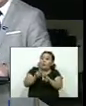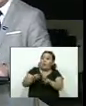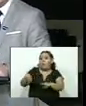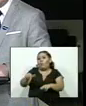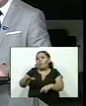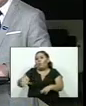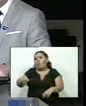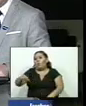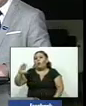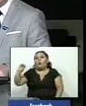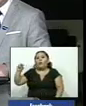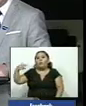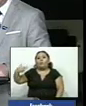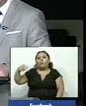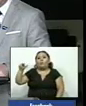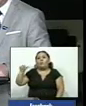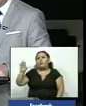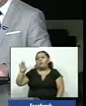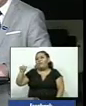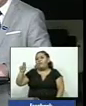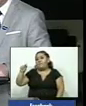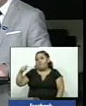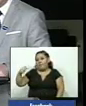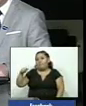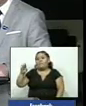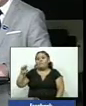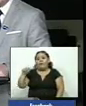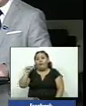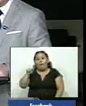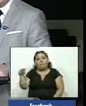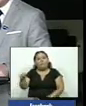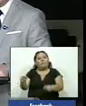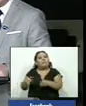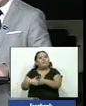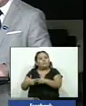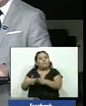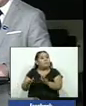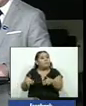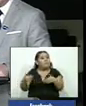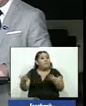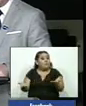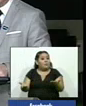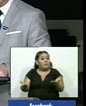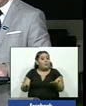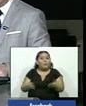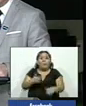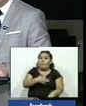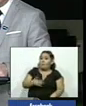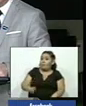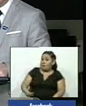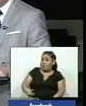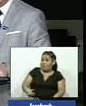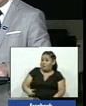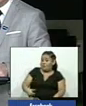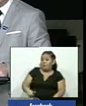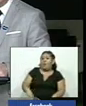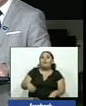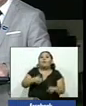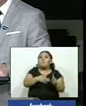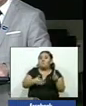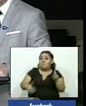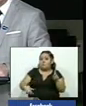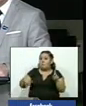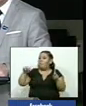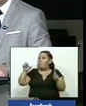Cochabamba que han sido también el epicentro de todas estas manifestaciones que llevaron a que Evo Morales renunciara